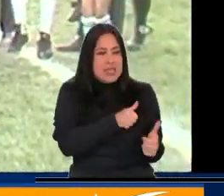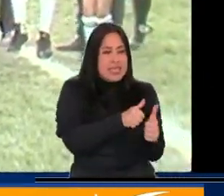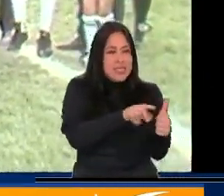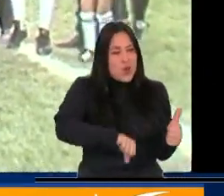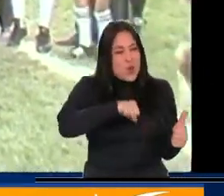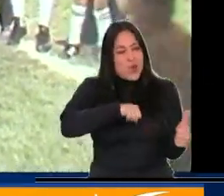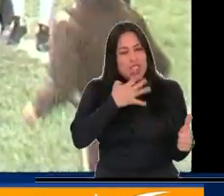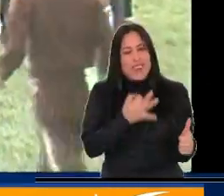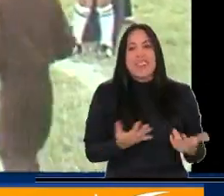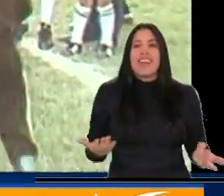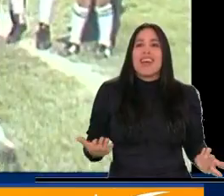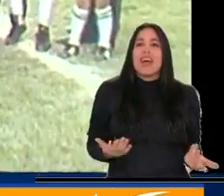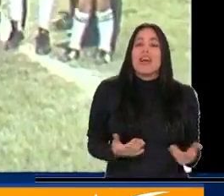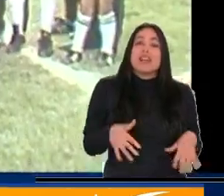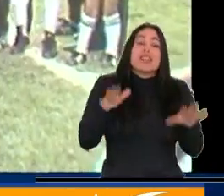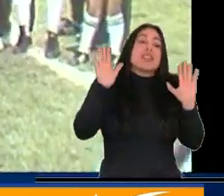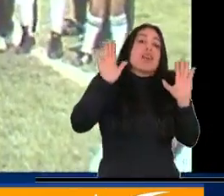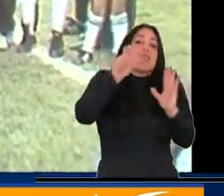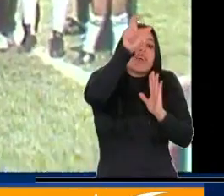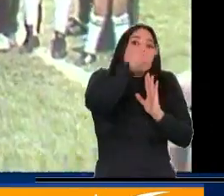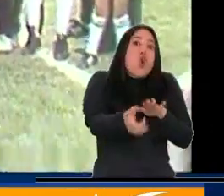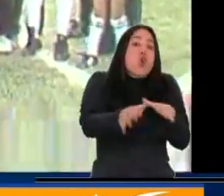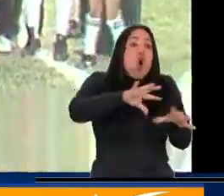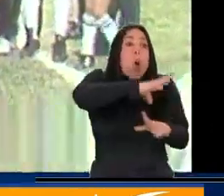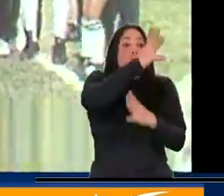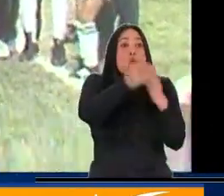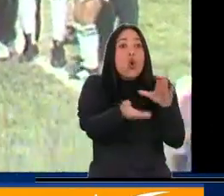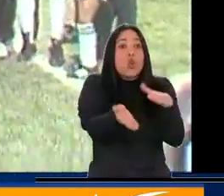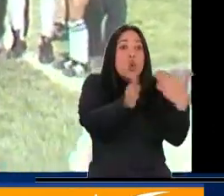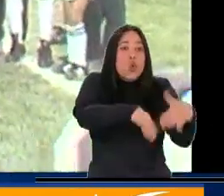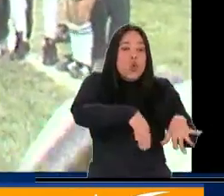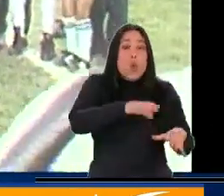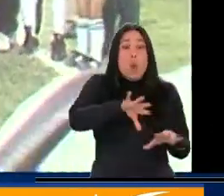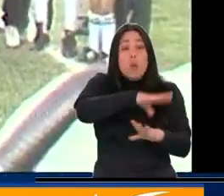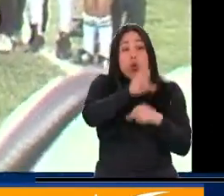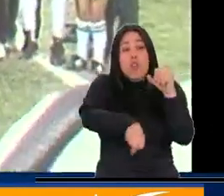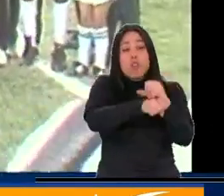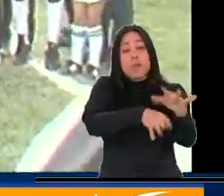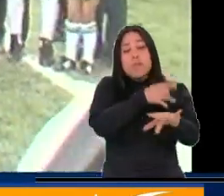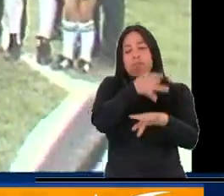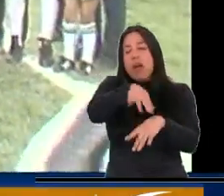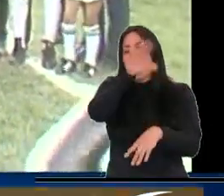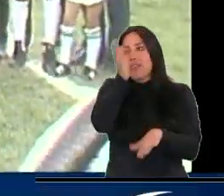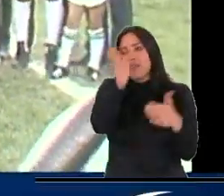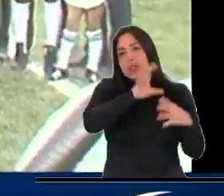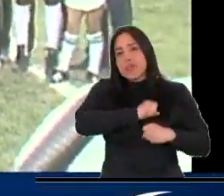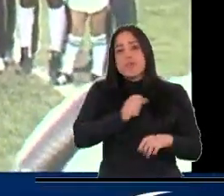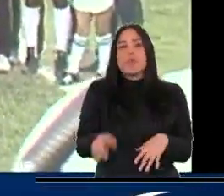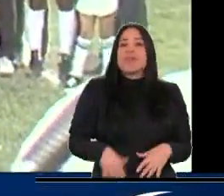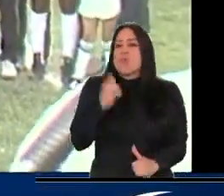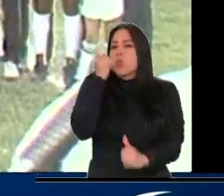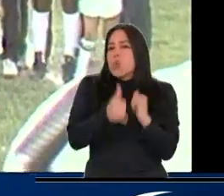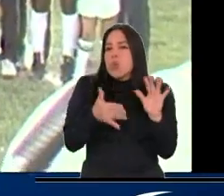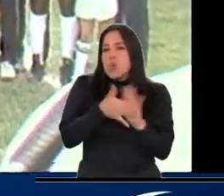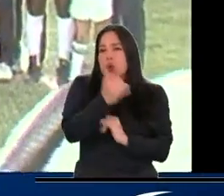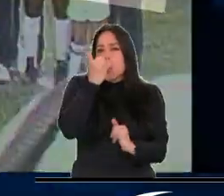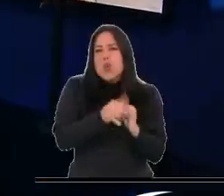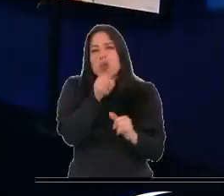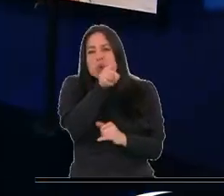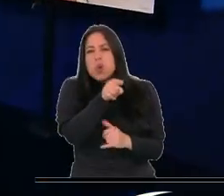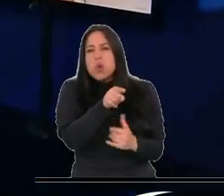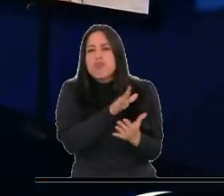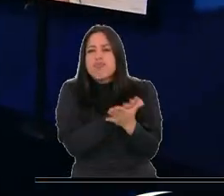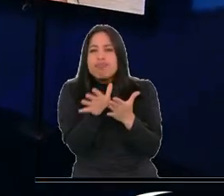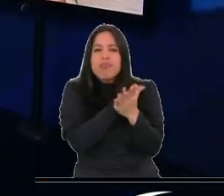y pues se fue el mejor jugador del mundo de todos los tiempos. Bueno, hermano Agildo, ya para terminar, ¿qué mensaje